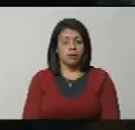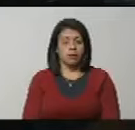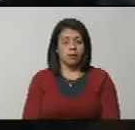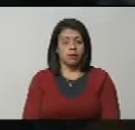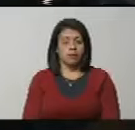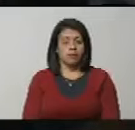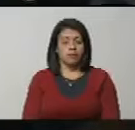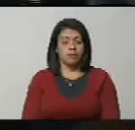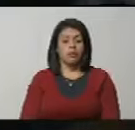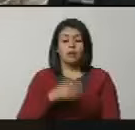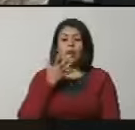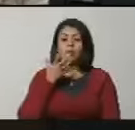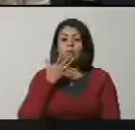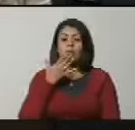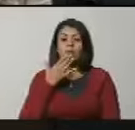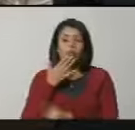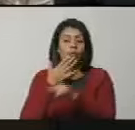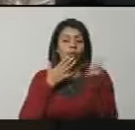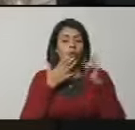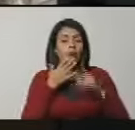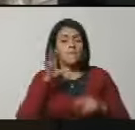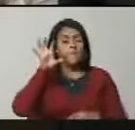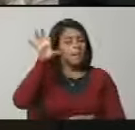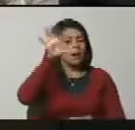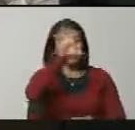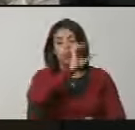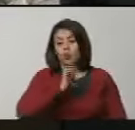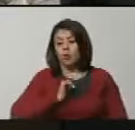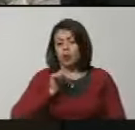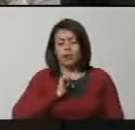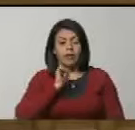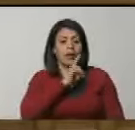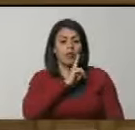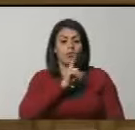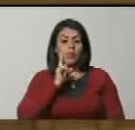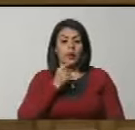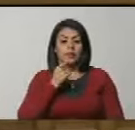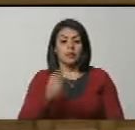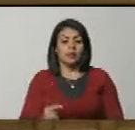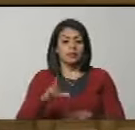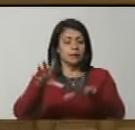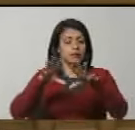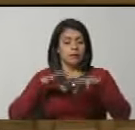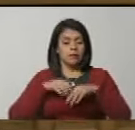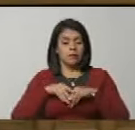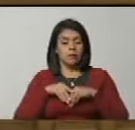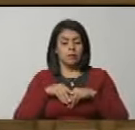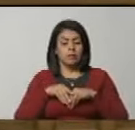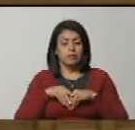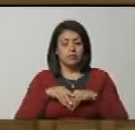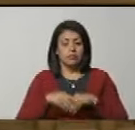Denme ustedes un ejemplo de un país en este planeta que acepte